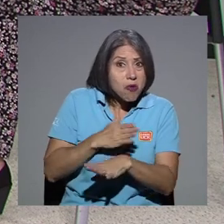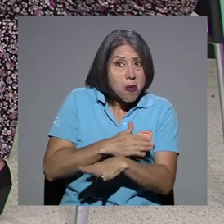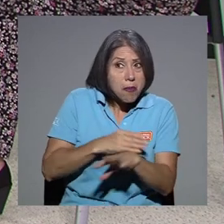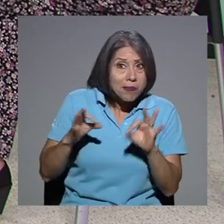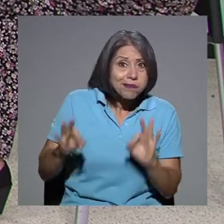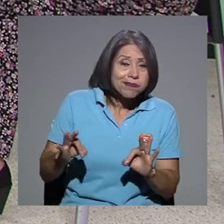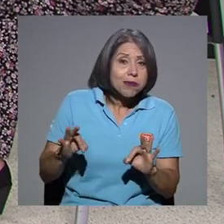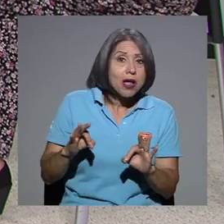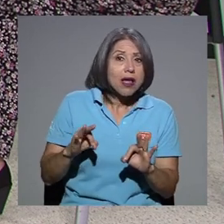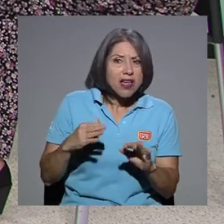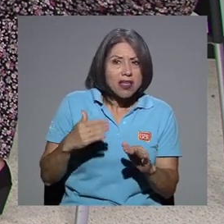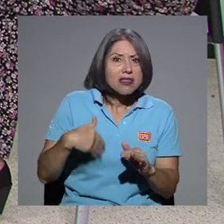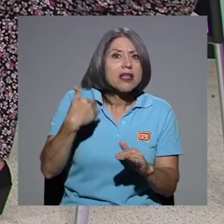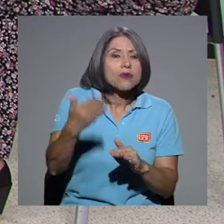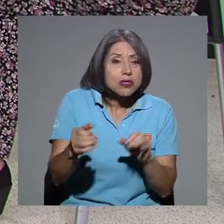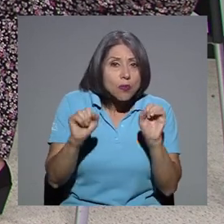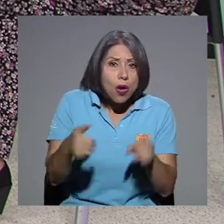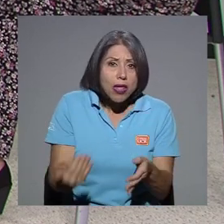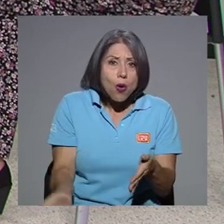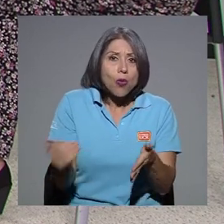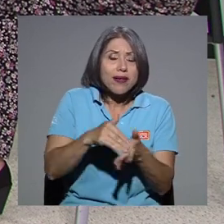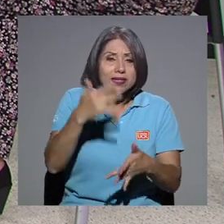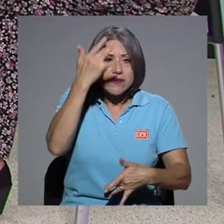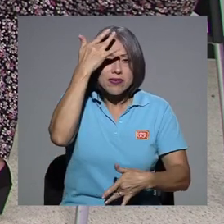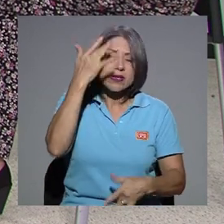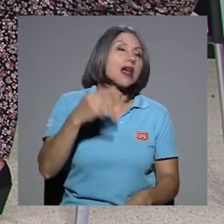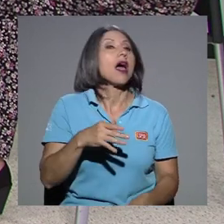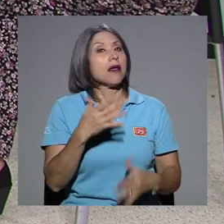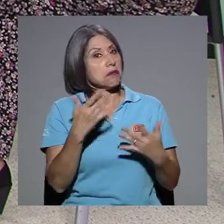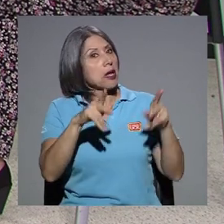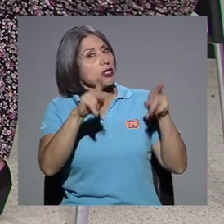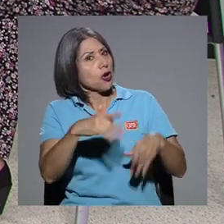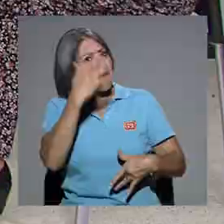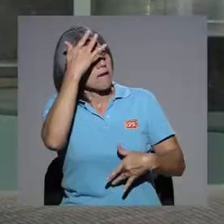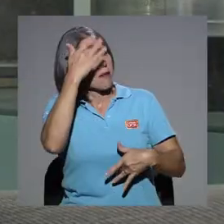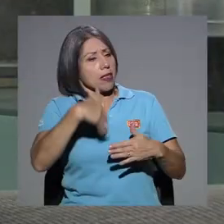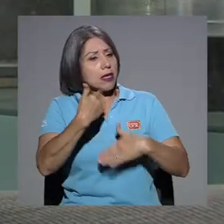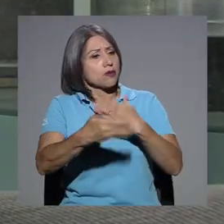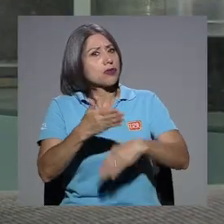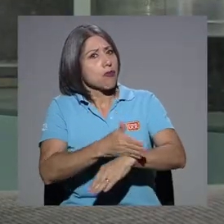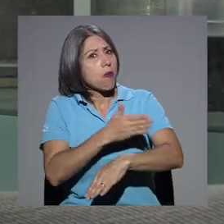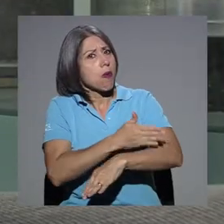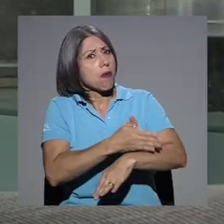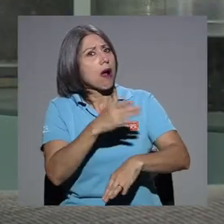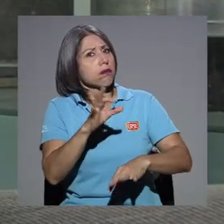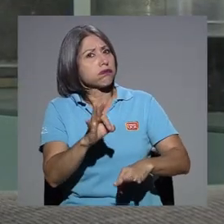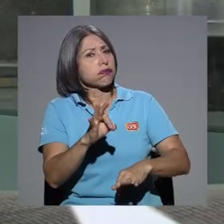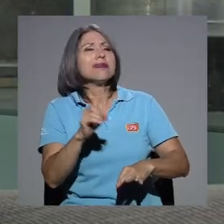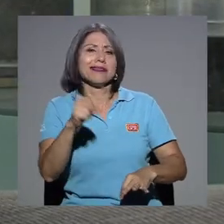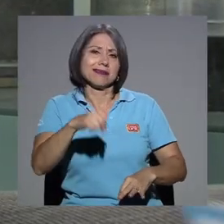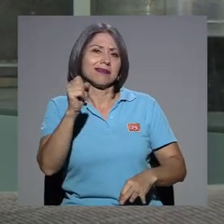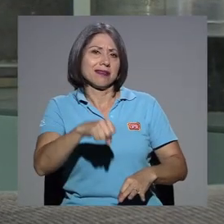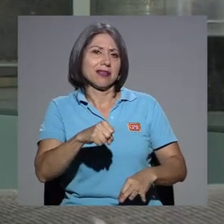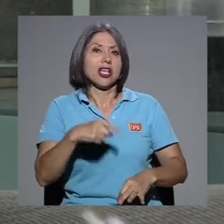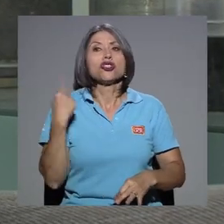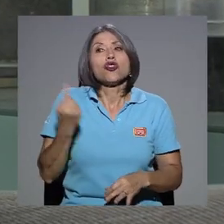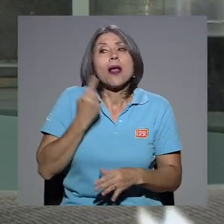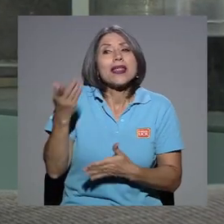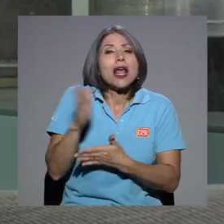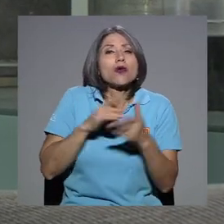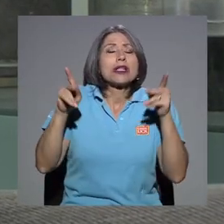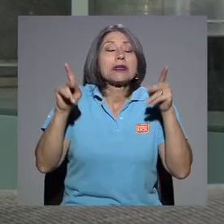volverse a contagiar. Se recuperan, sí se recuperan de este virus, ¿verdad? Solo en cuadros muy graves, cierto tipo de pacientes que son, digamos,